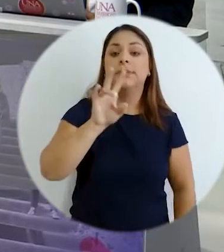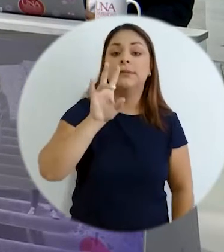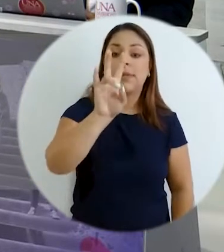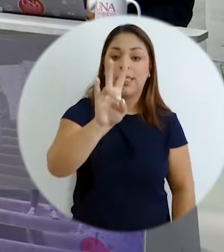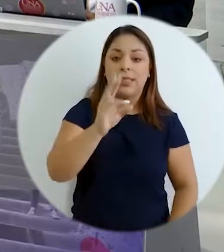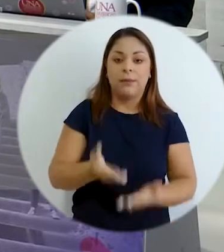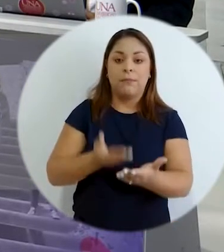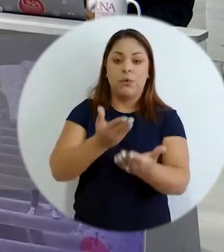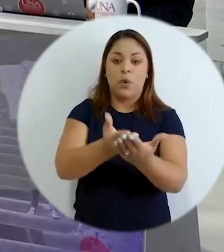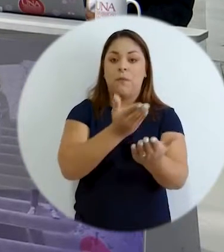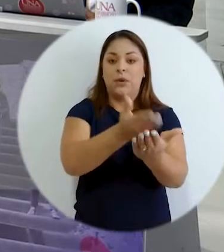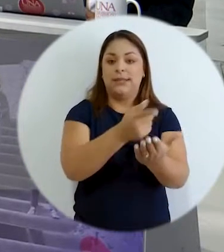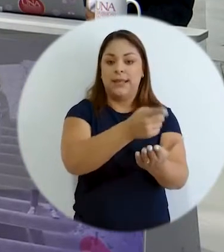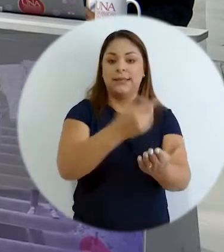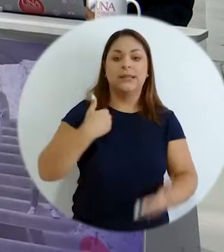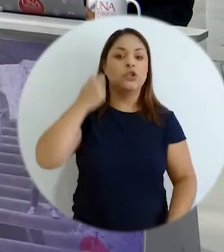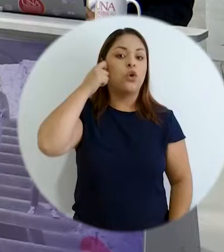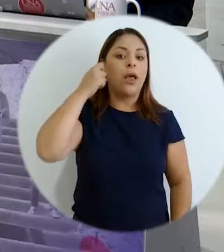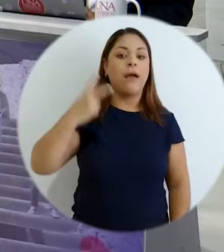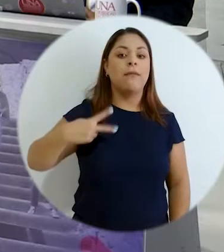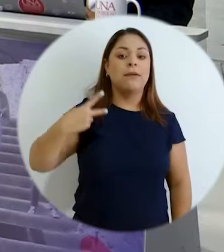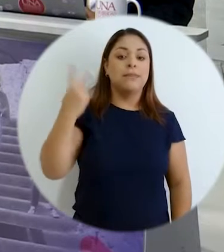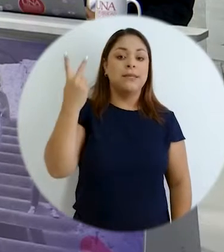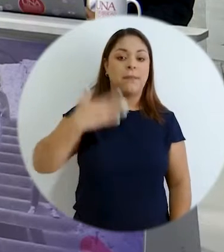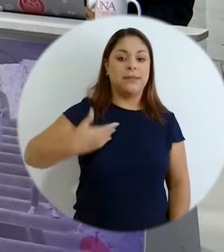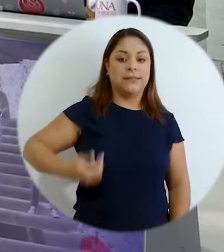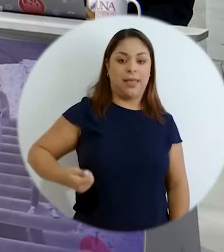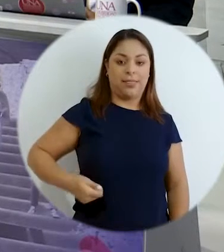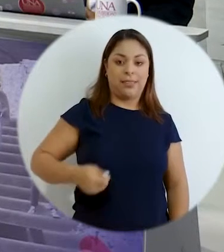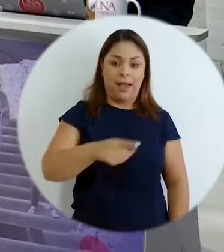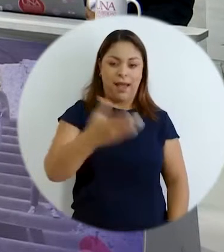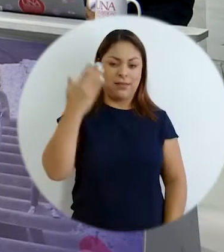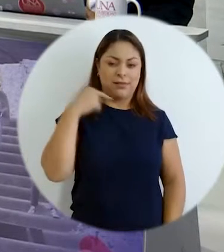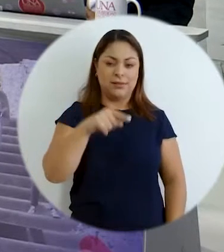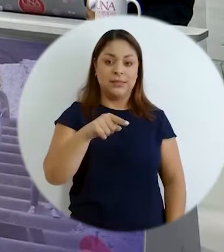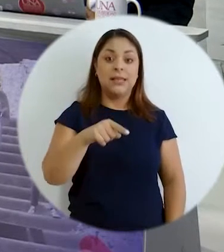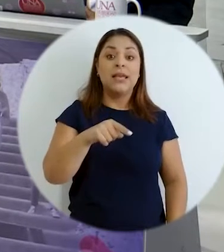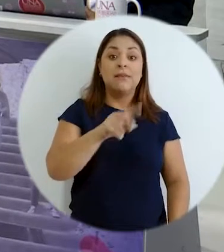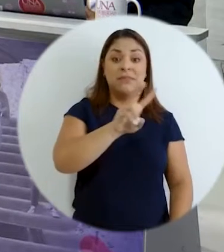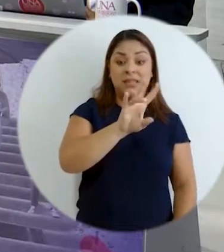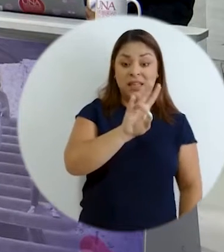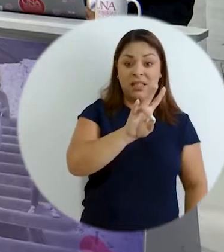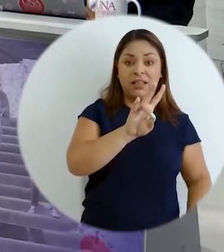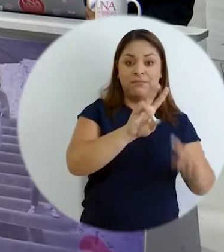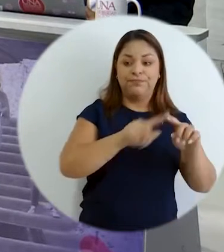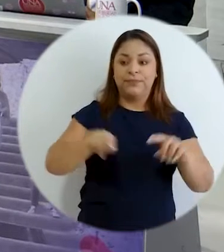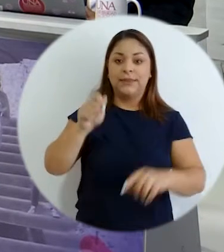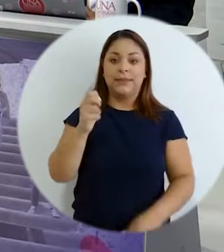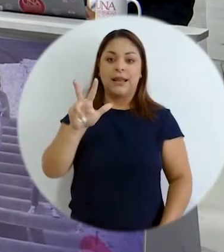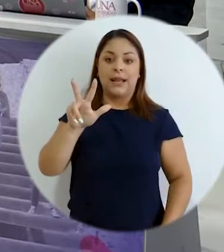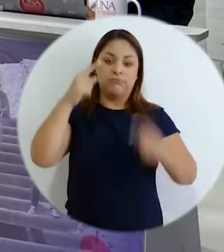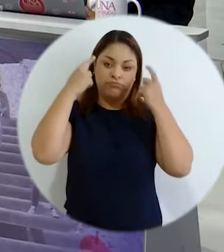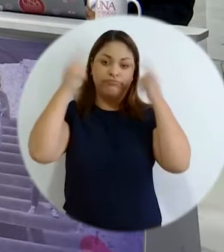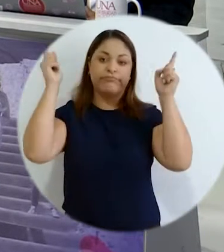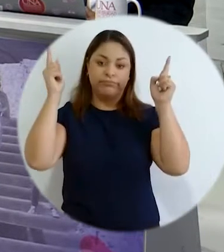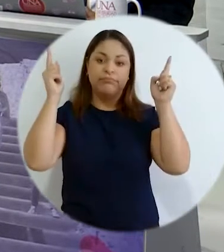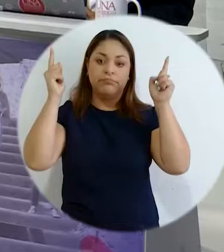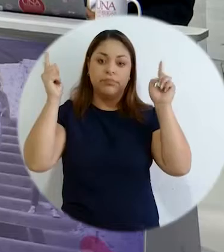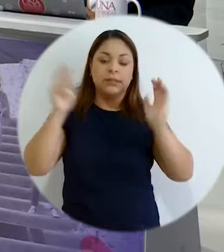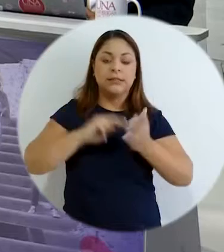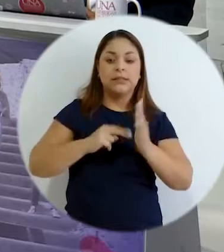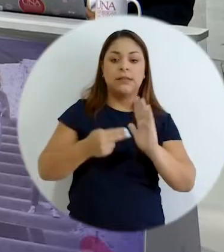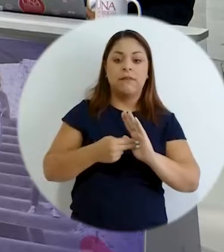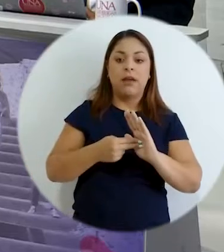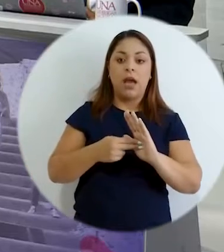27 propuestas a la señora vicepresidenta en su momento de las cuales 13 fueron aplicadas es decir reunir a las